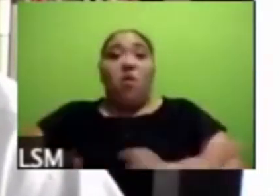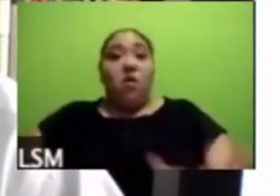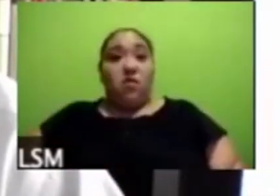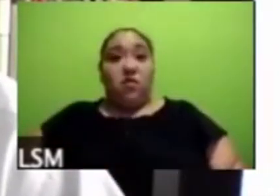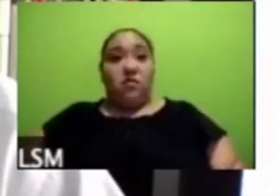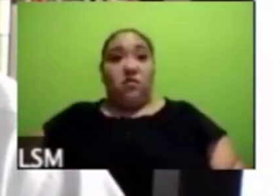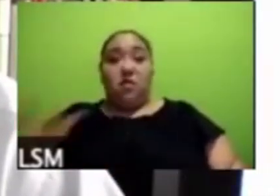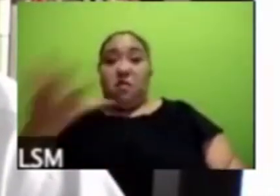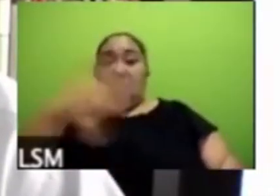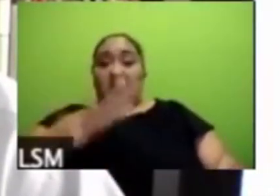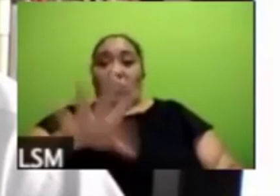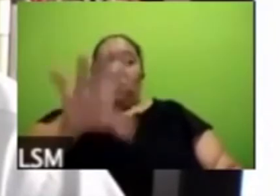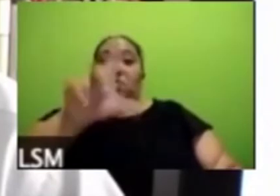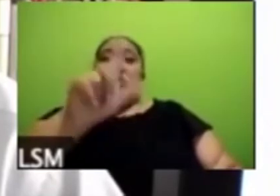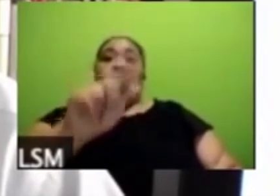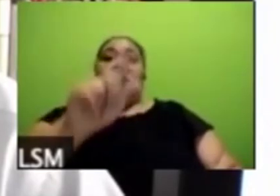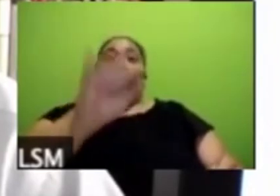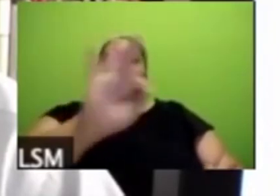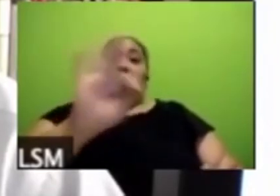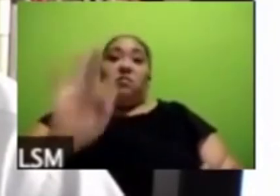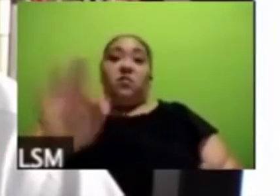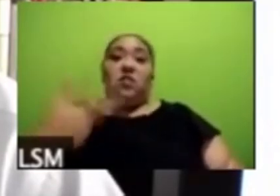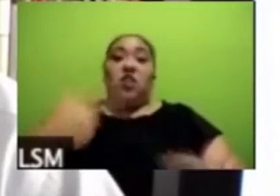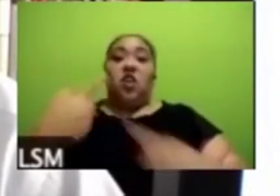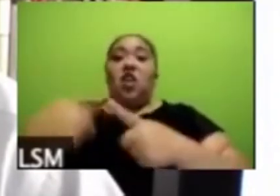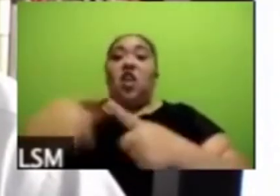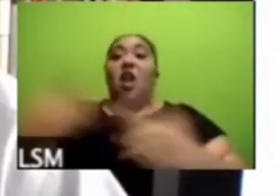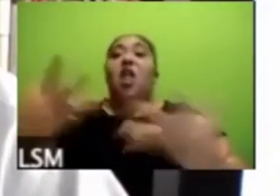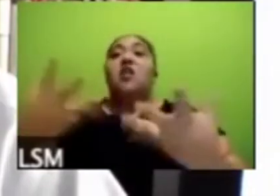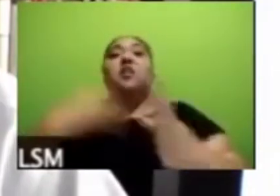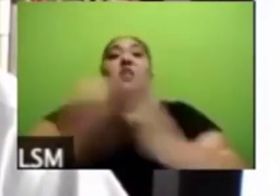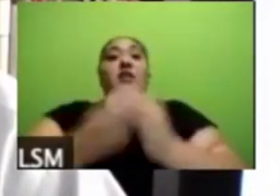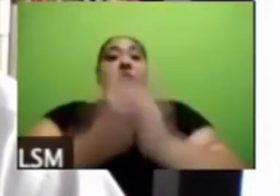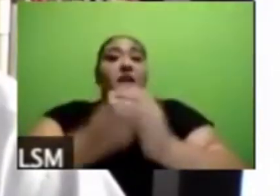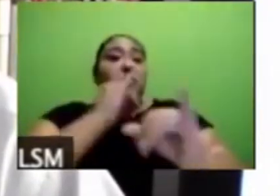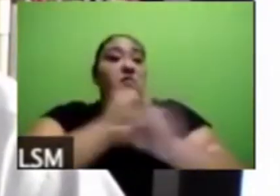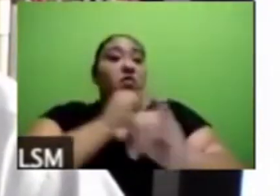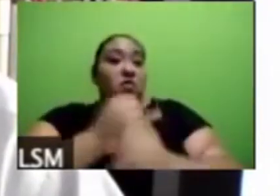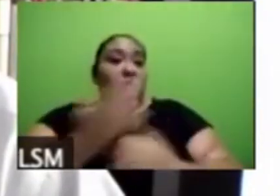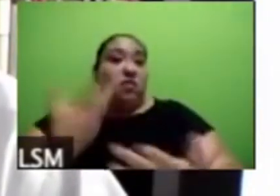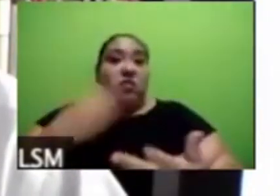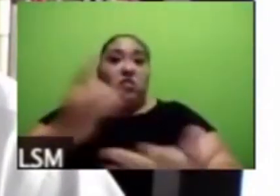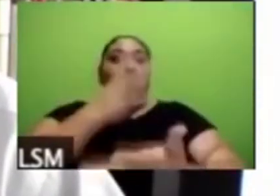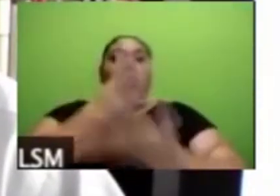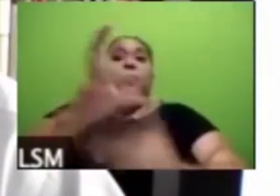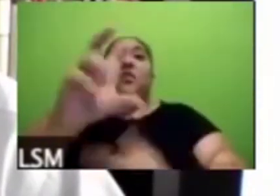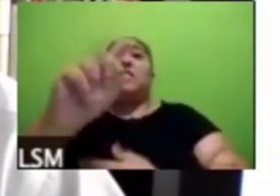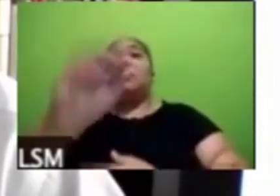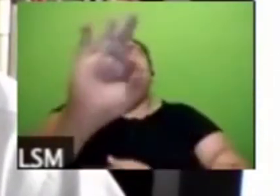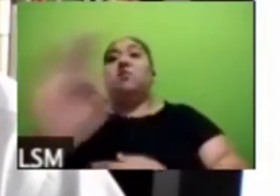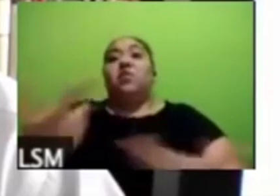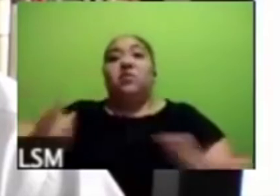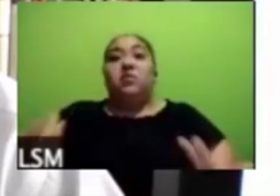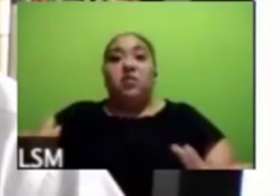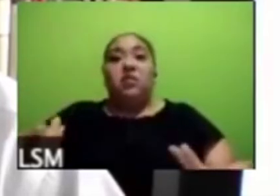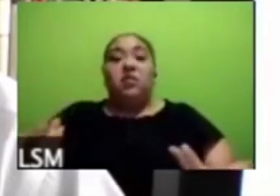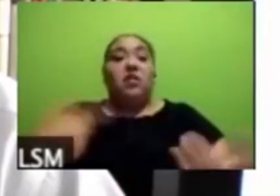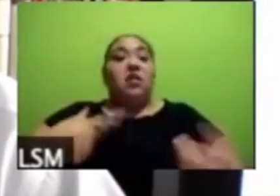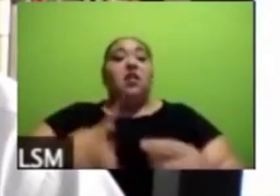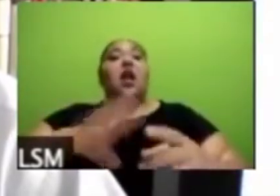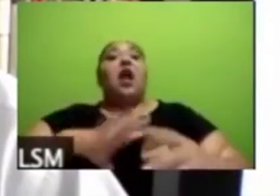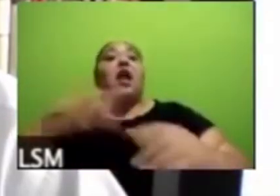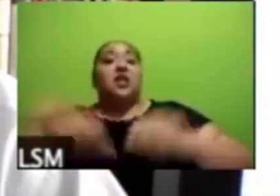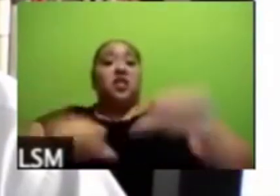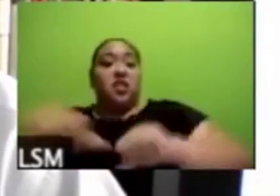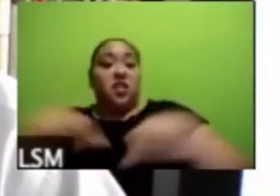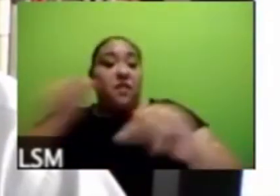clases no más del 30% quienes están llevando a cabo actividades online no más del 20% y ahí hay un tema